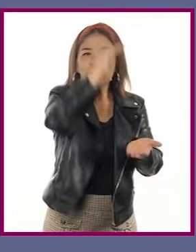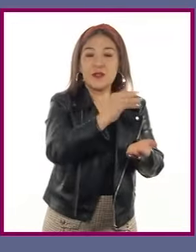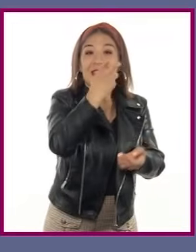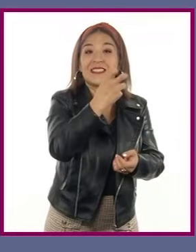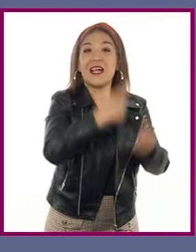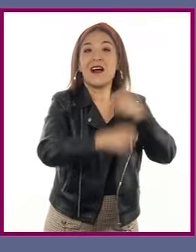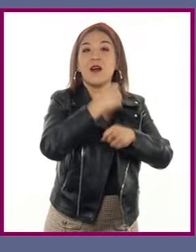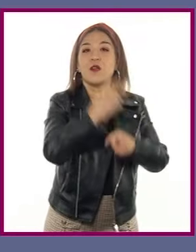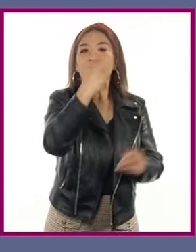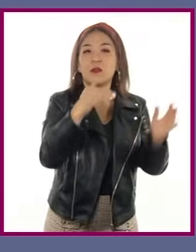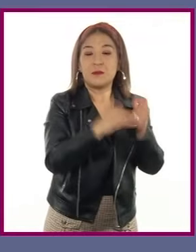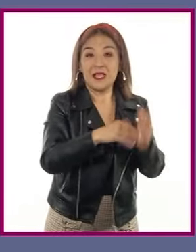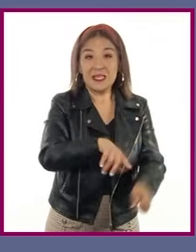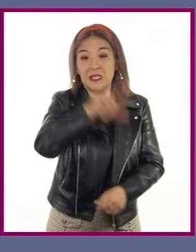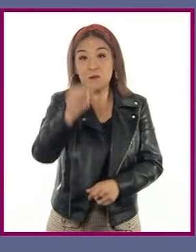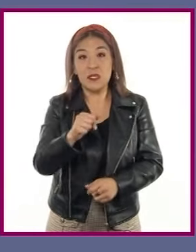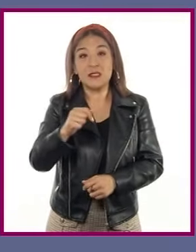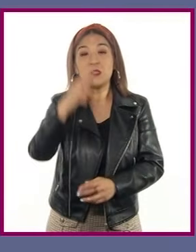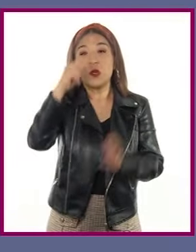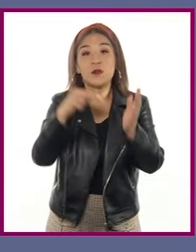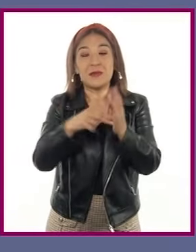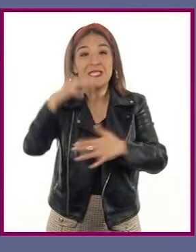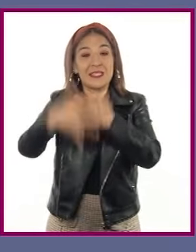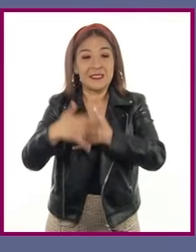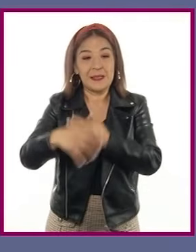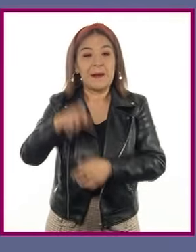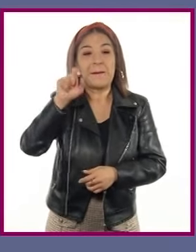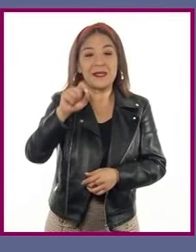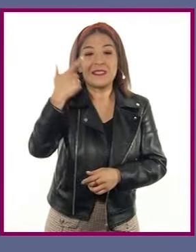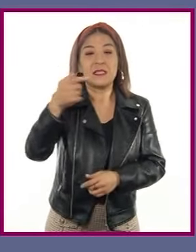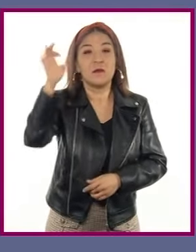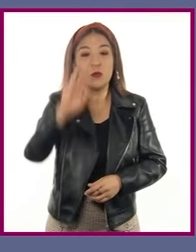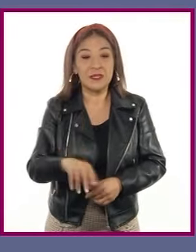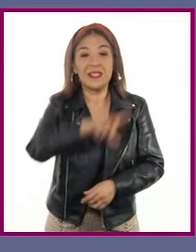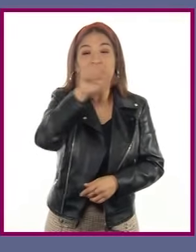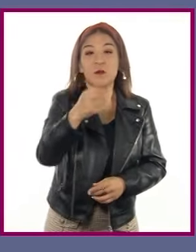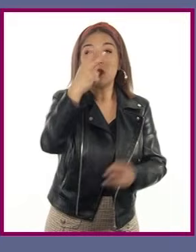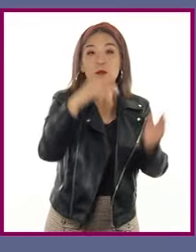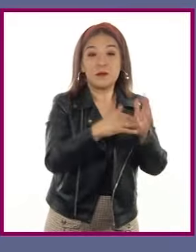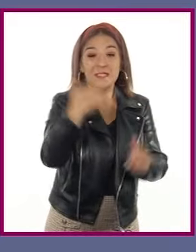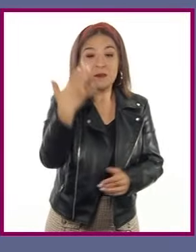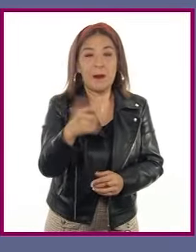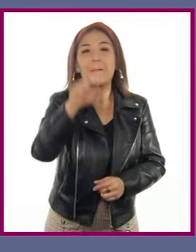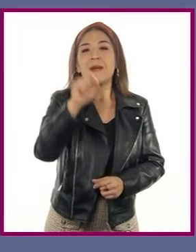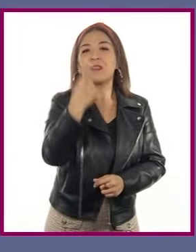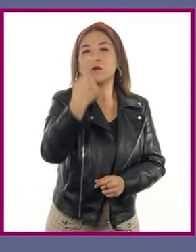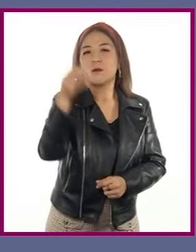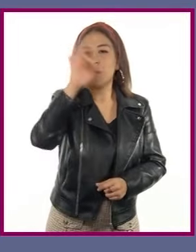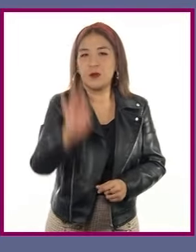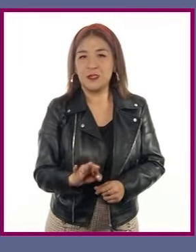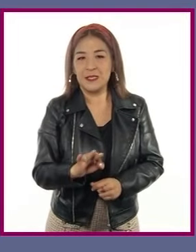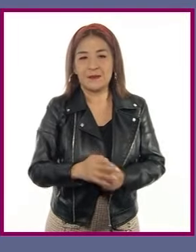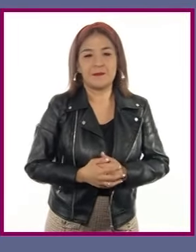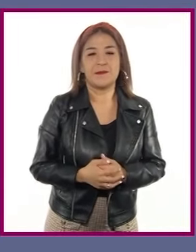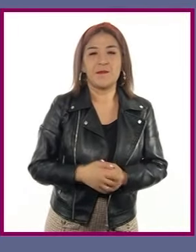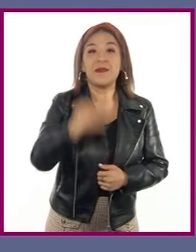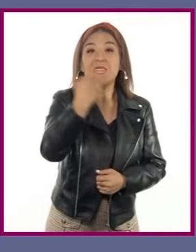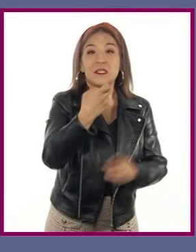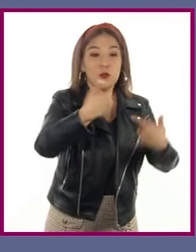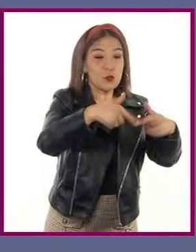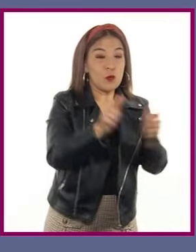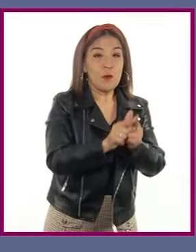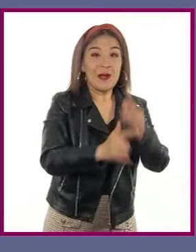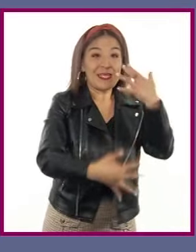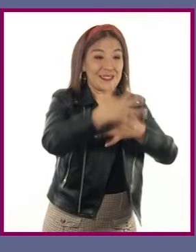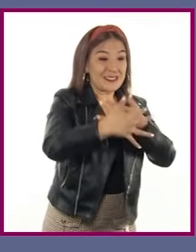2015, representó 27% y para 2050 conformará el 21%. El grupo de 15 a